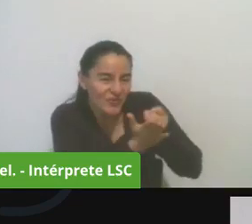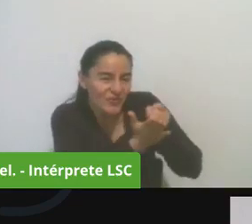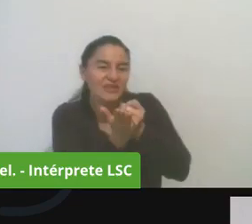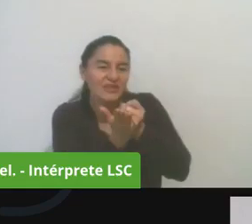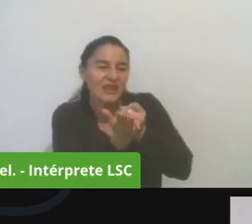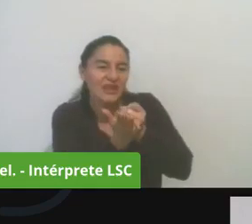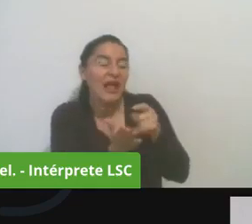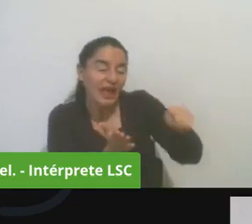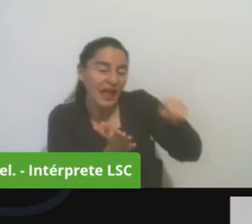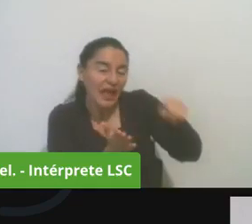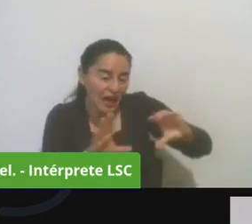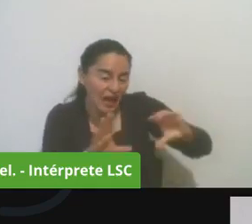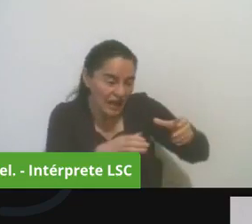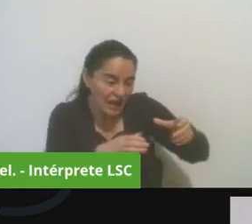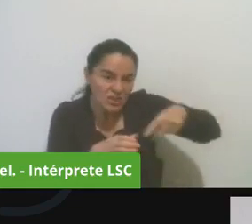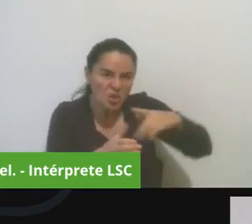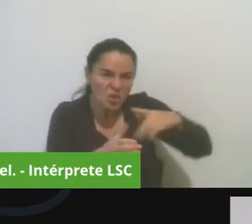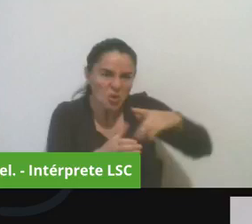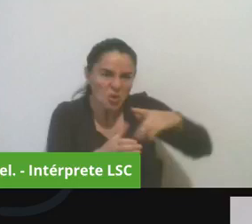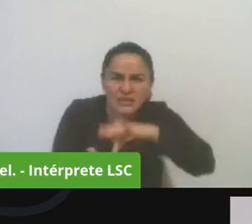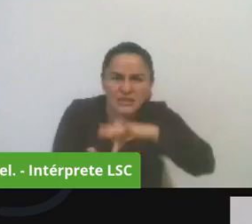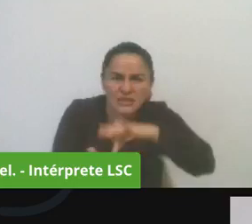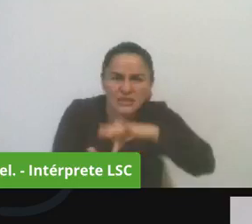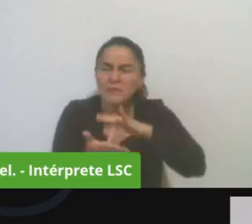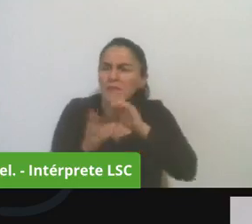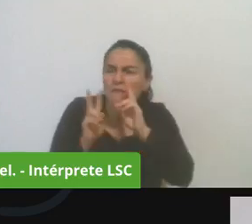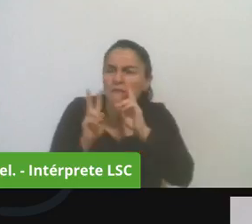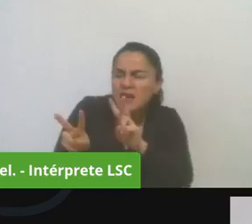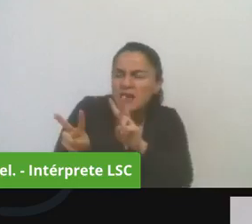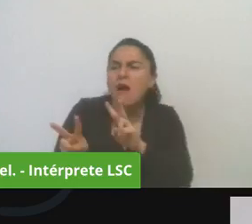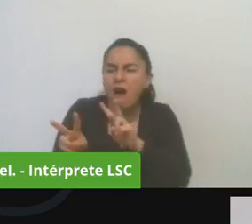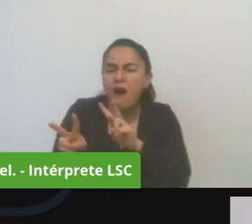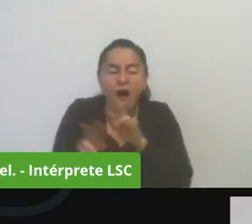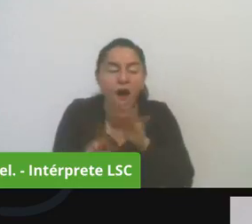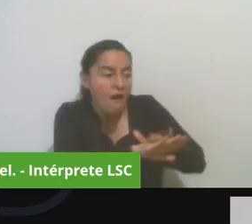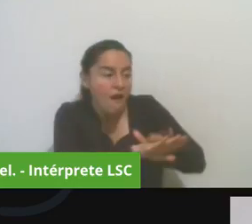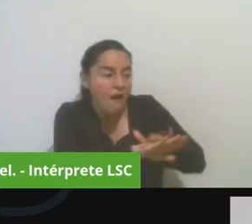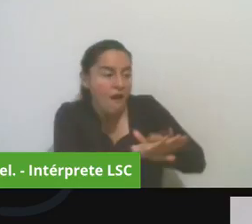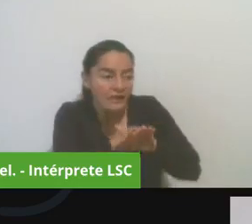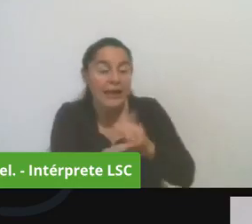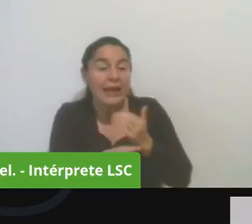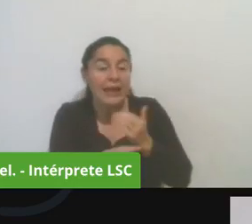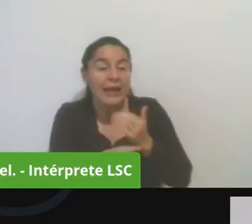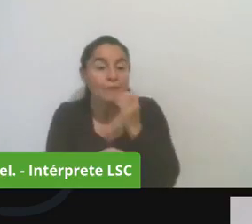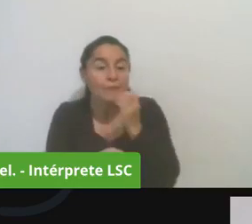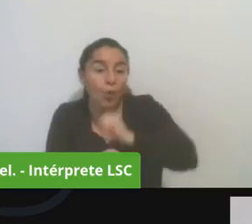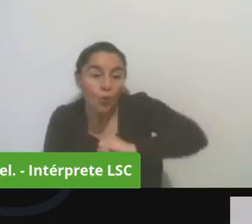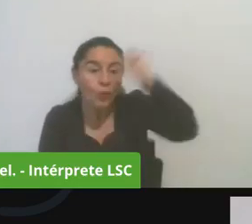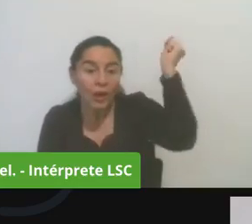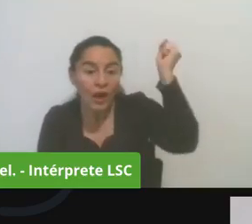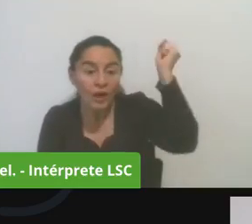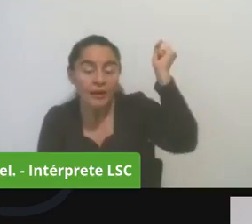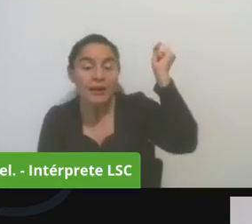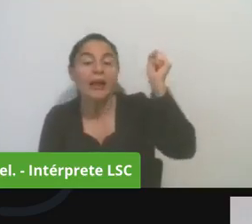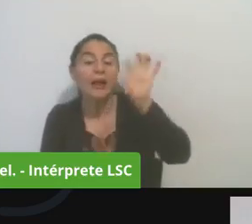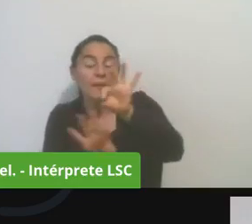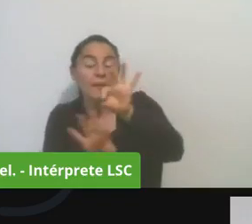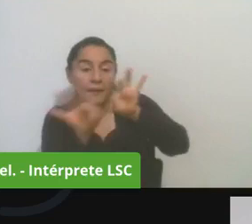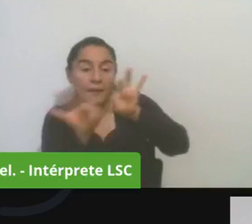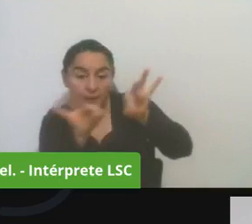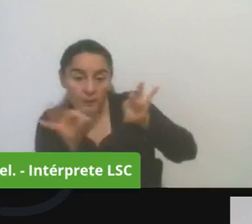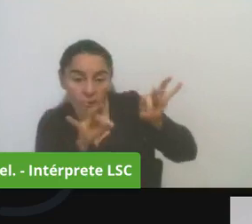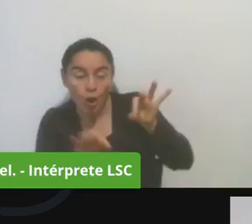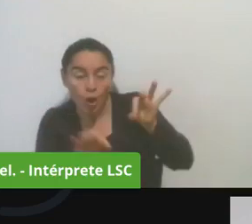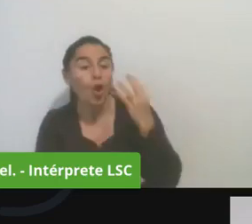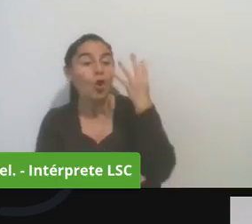que el blinda este proceso electoral pues cuando gane la plancha que ganó y los dignatarios que quedan pues no se va a dedicar cuatro años a pelear con